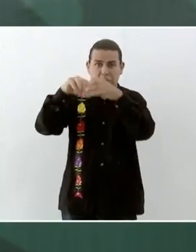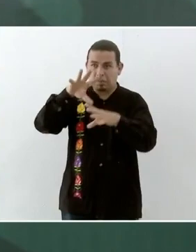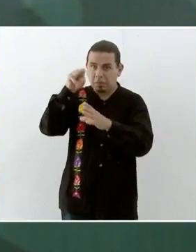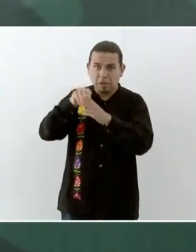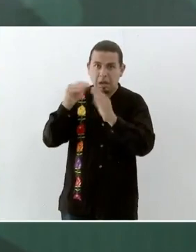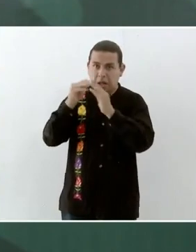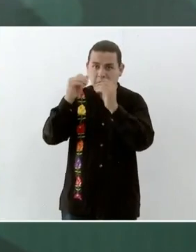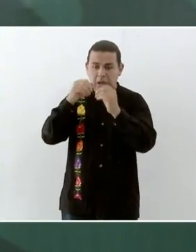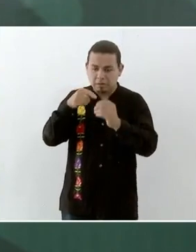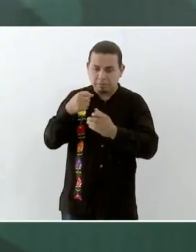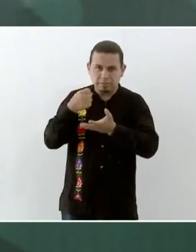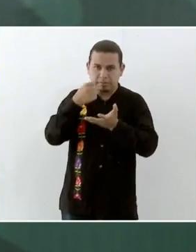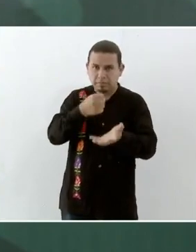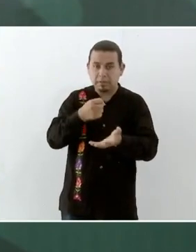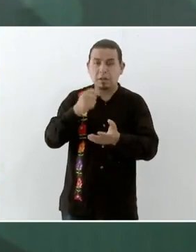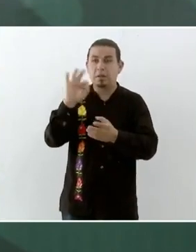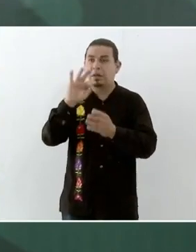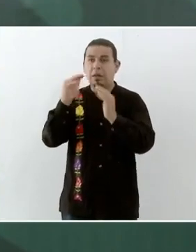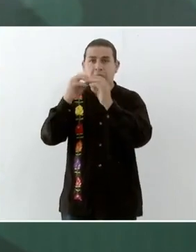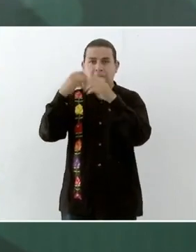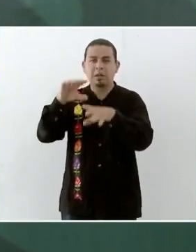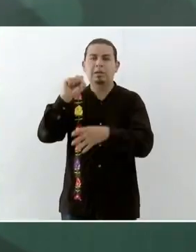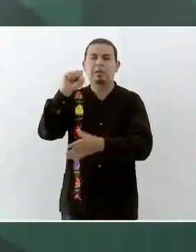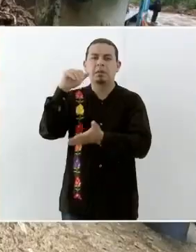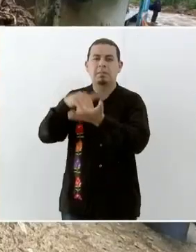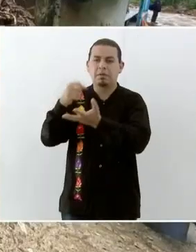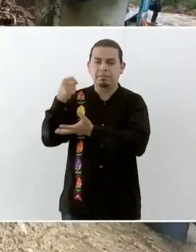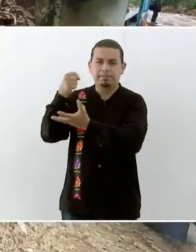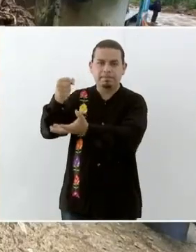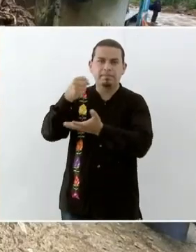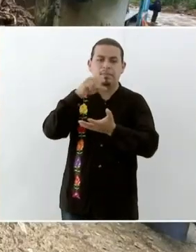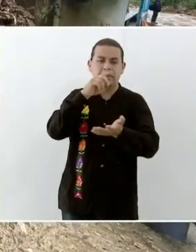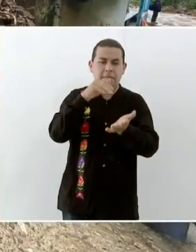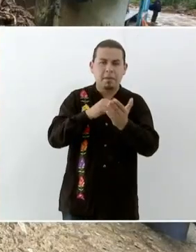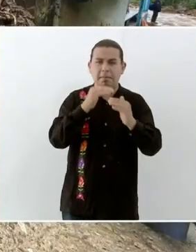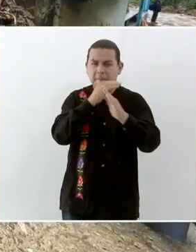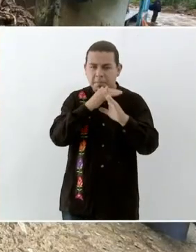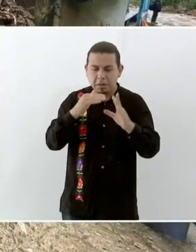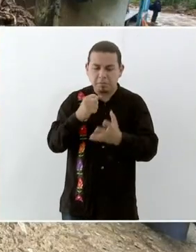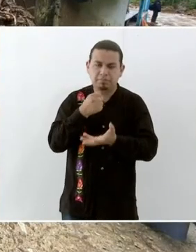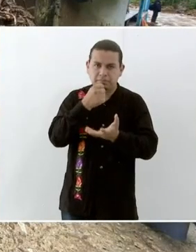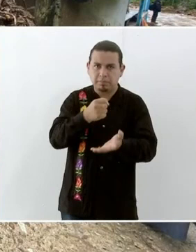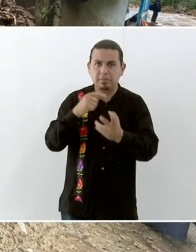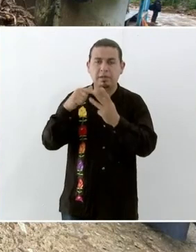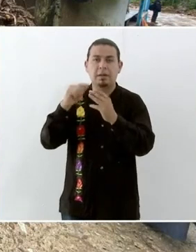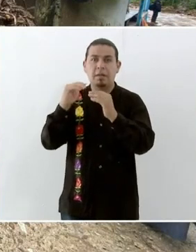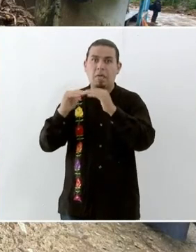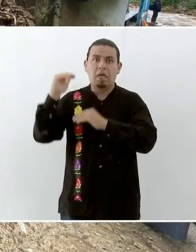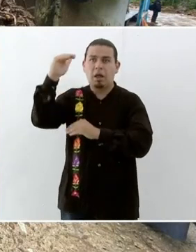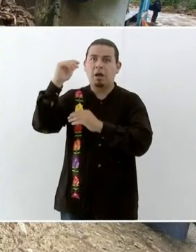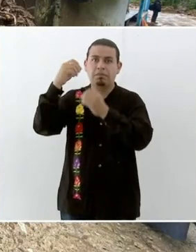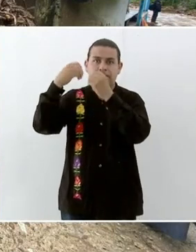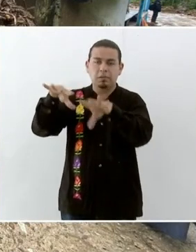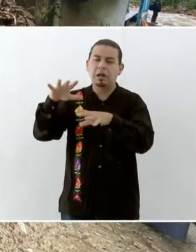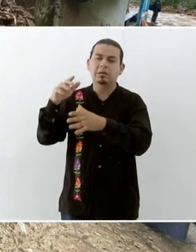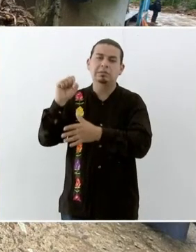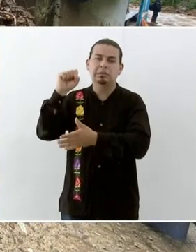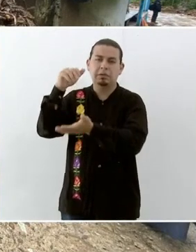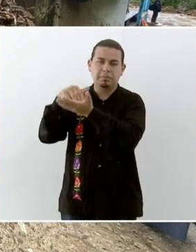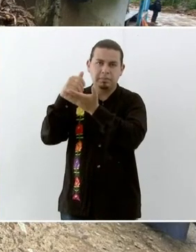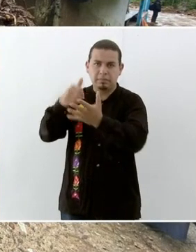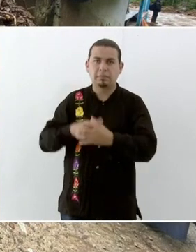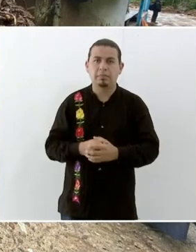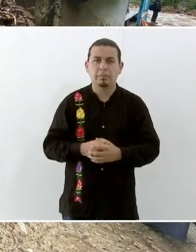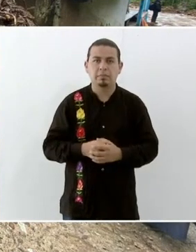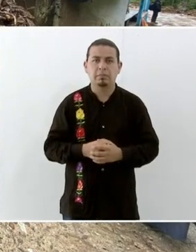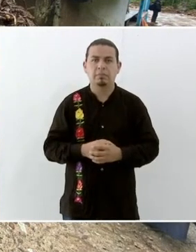de su vivienda, 60 mil pesos. La inversión social para este programa serán